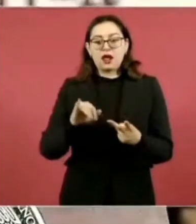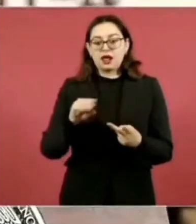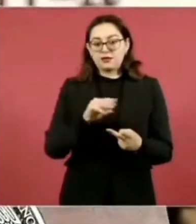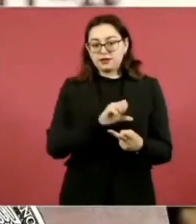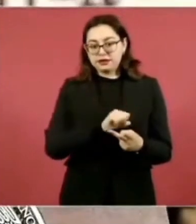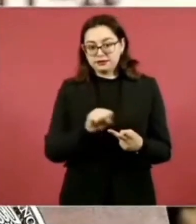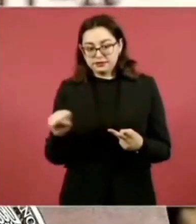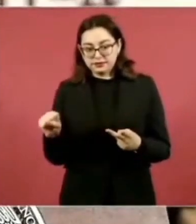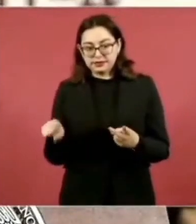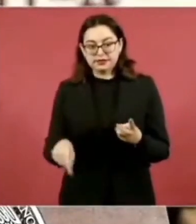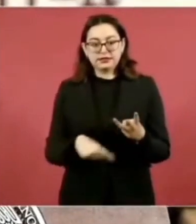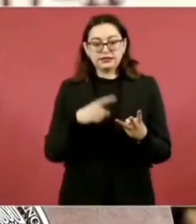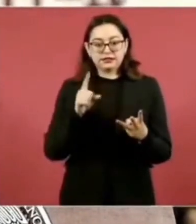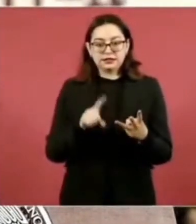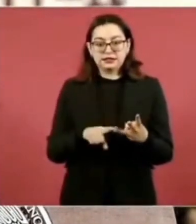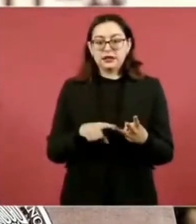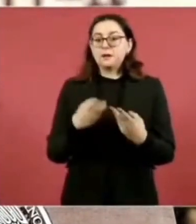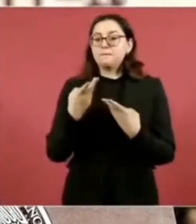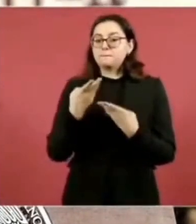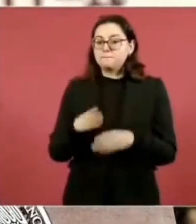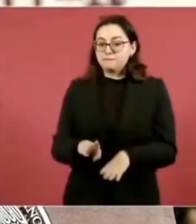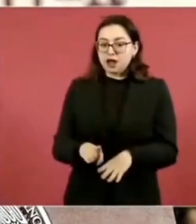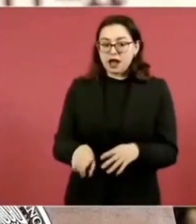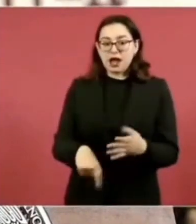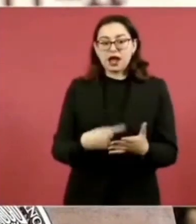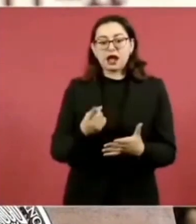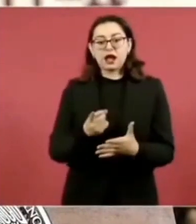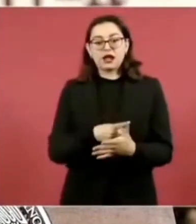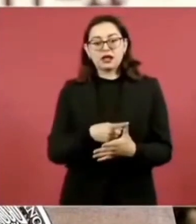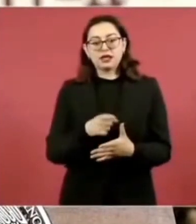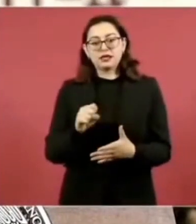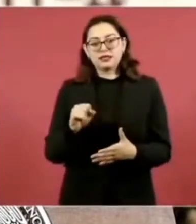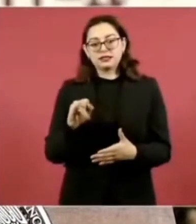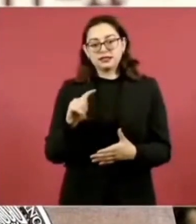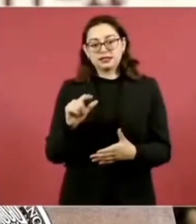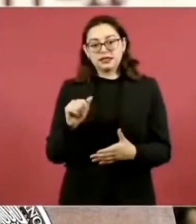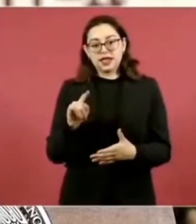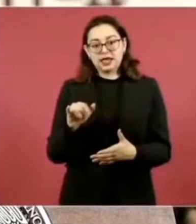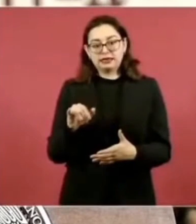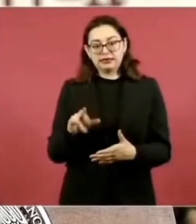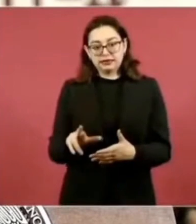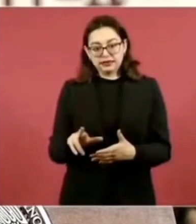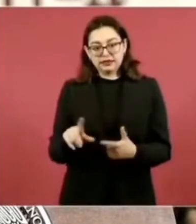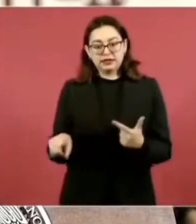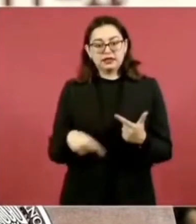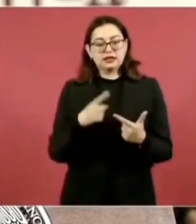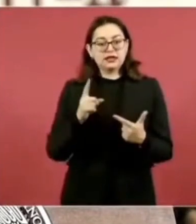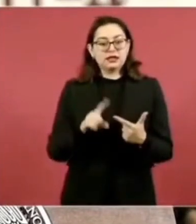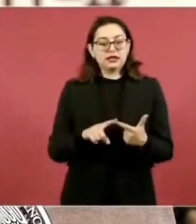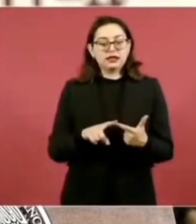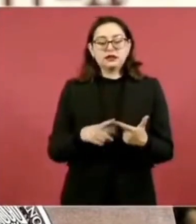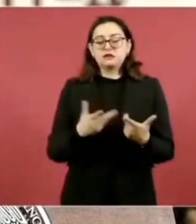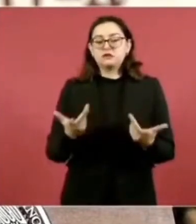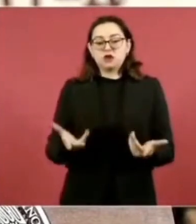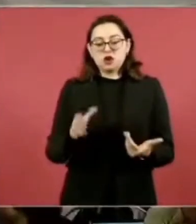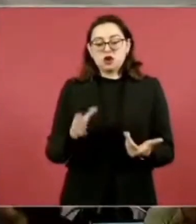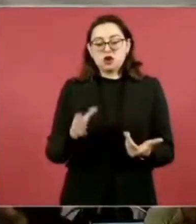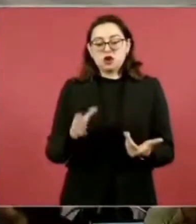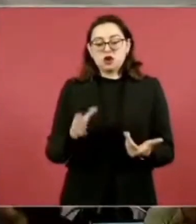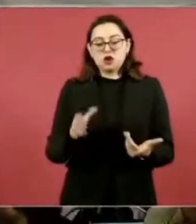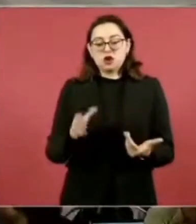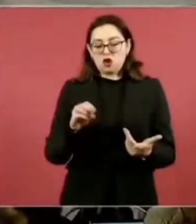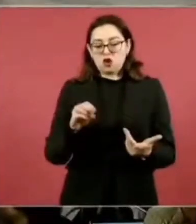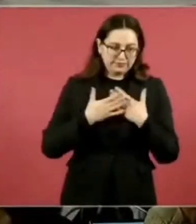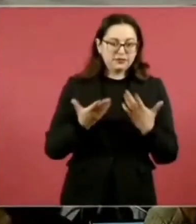Social, los sindicatos de los bancos, el CITATIR, el STIR, la Confederación de Trabajadores de México, obviamente, mi